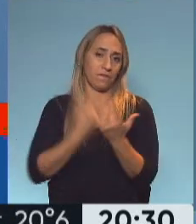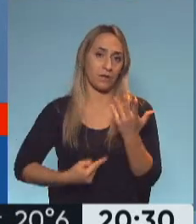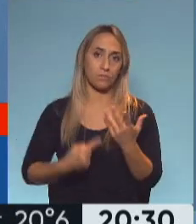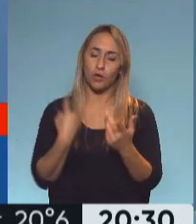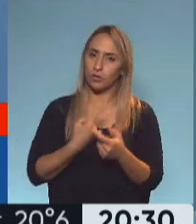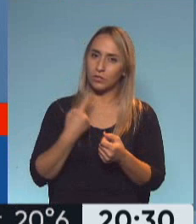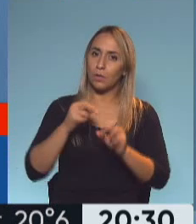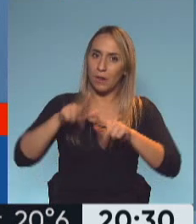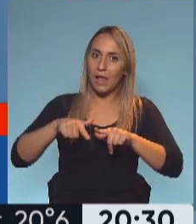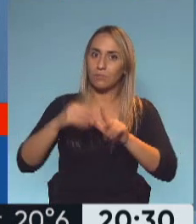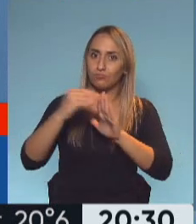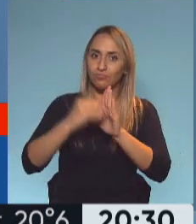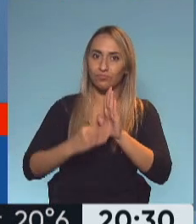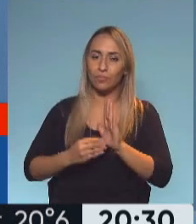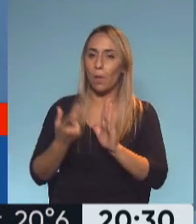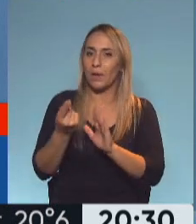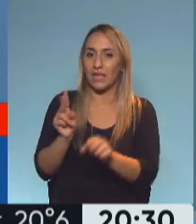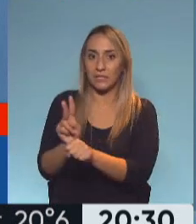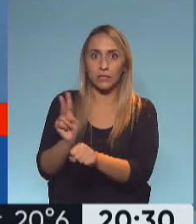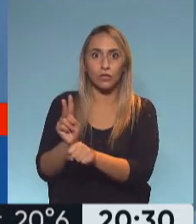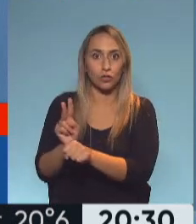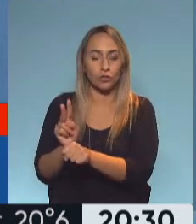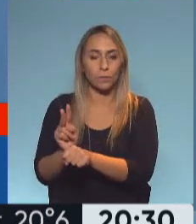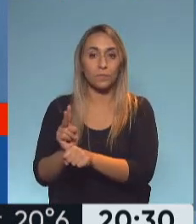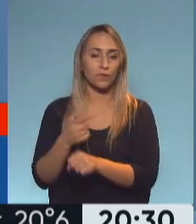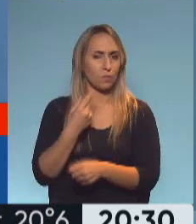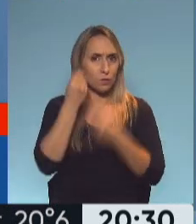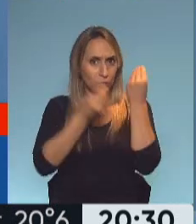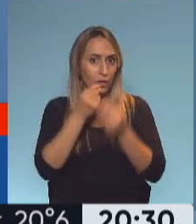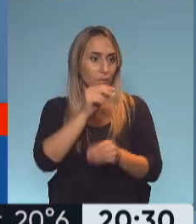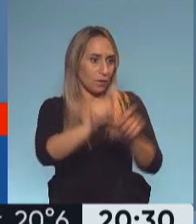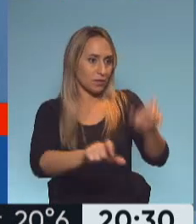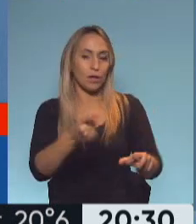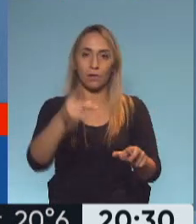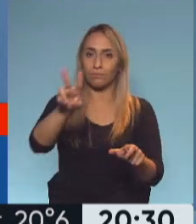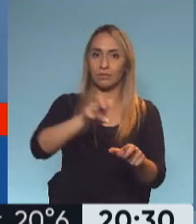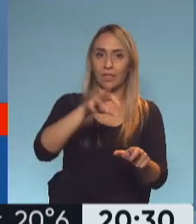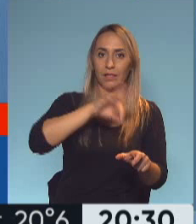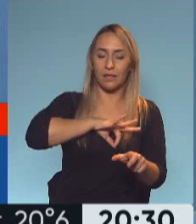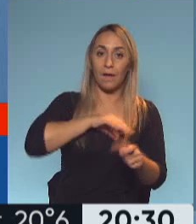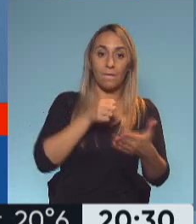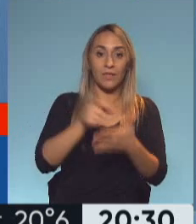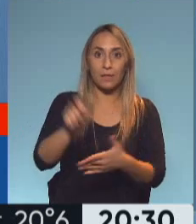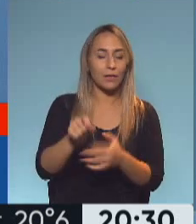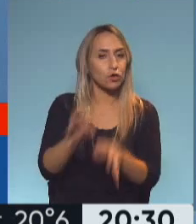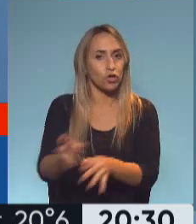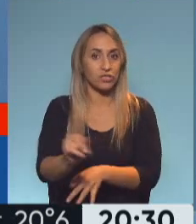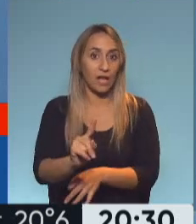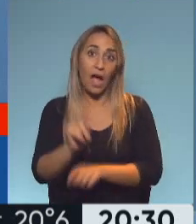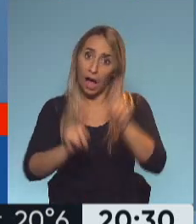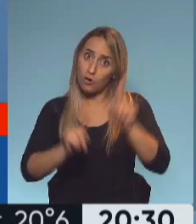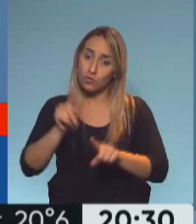eso porque la verdad que estamos preocupados porque la gente pueda llegar lo mejor posible a fin de mes, sobre todo en un contexto en el que algunos no han podido